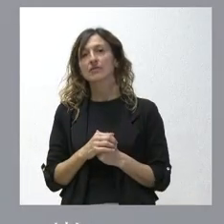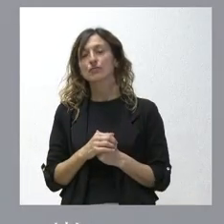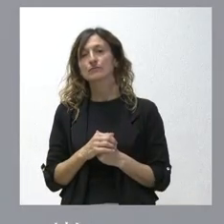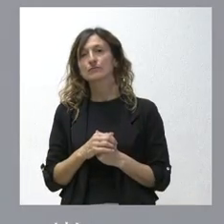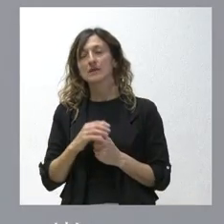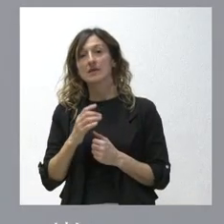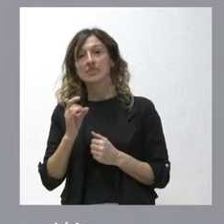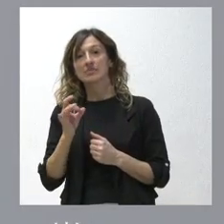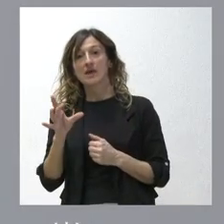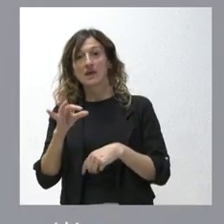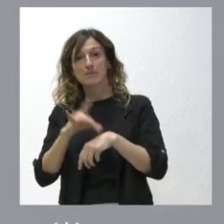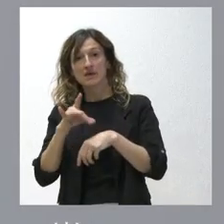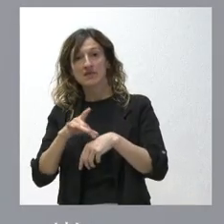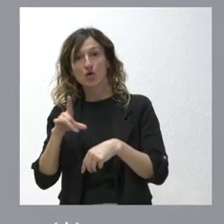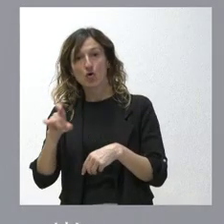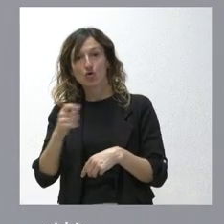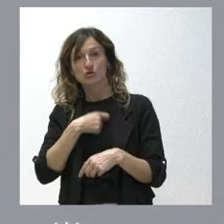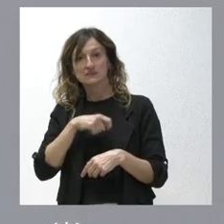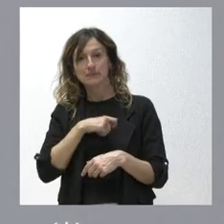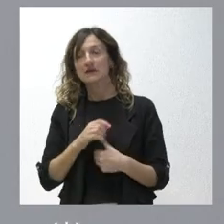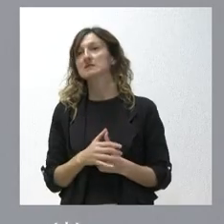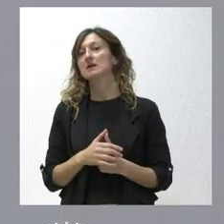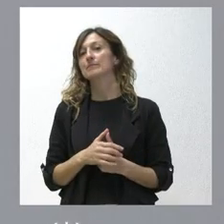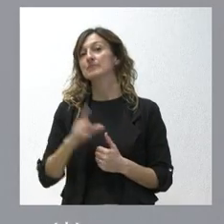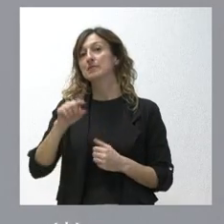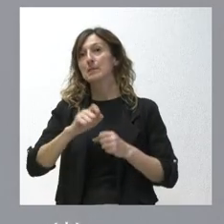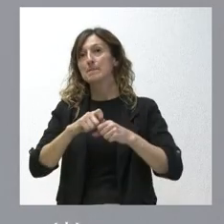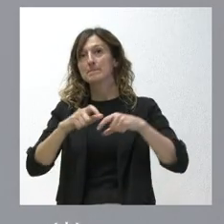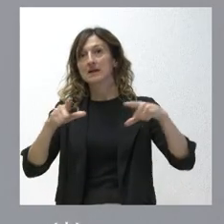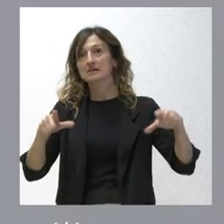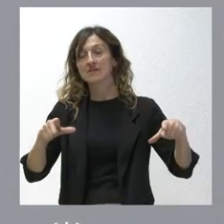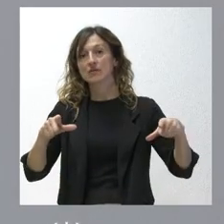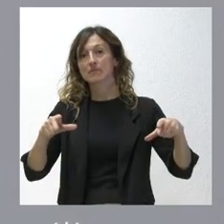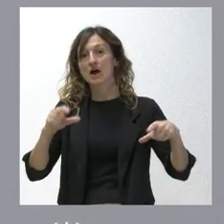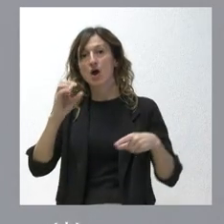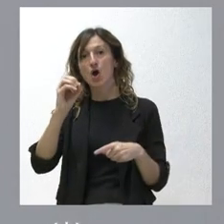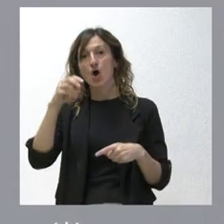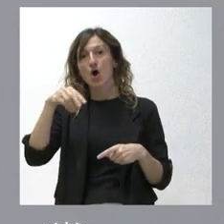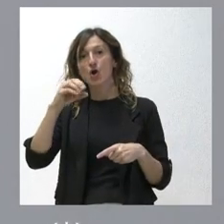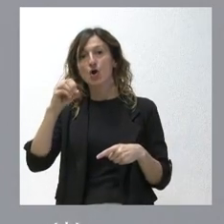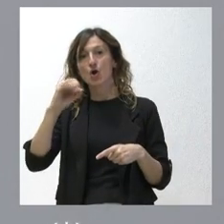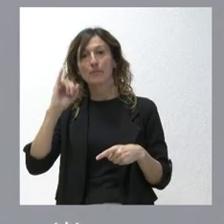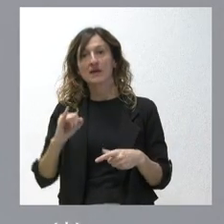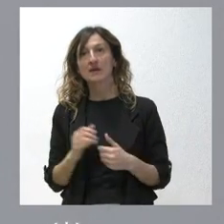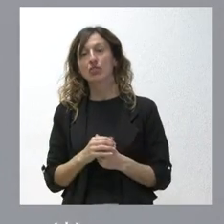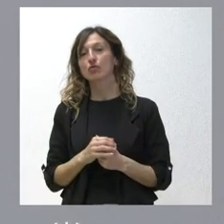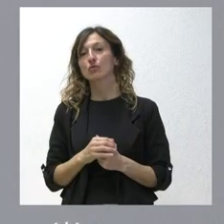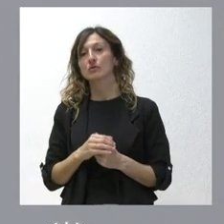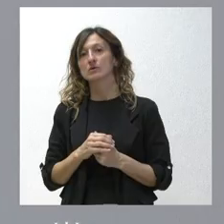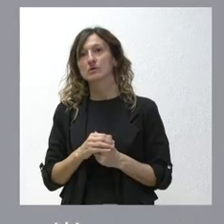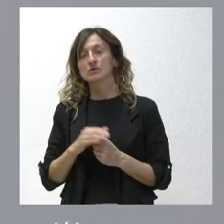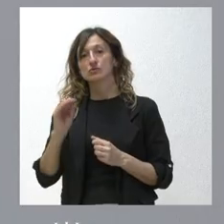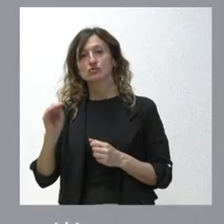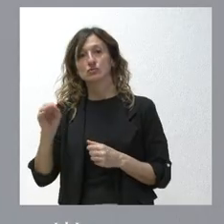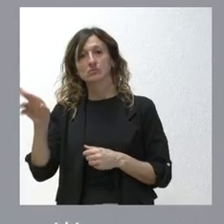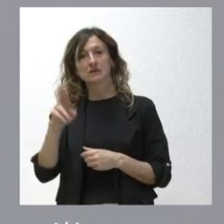Oncólogos de España y la plataforma Oncobierzo pues creo que con su posición y su reiteración